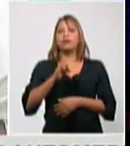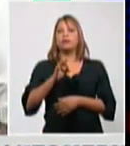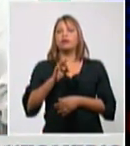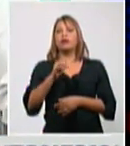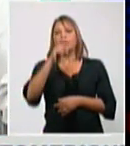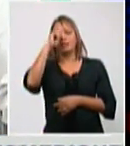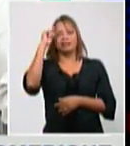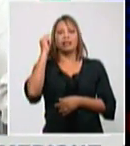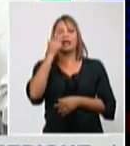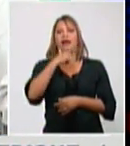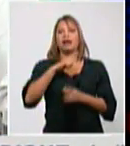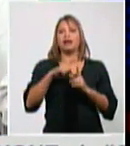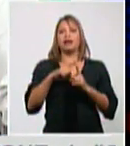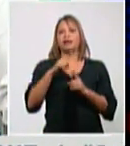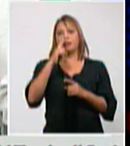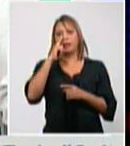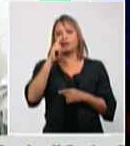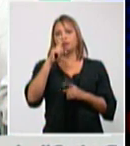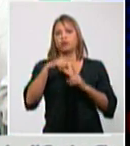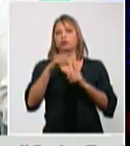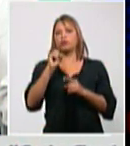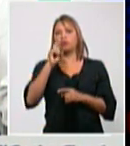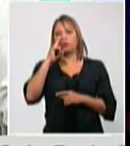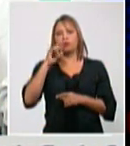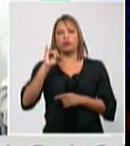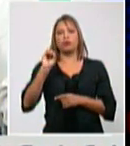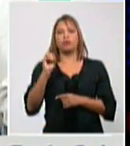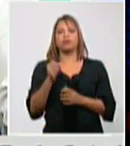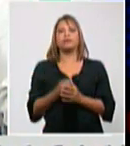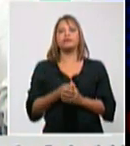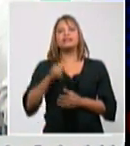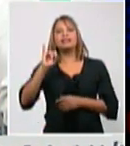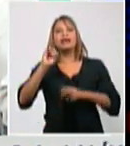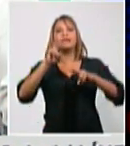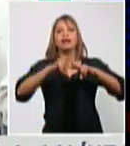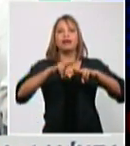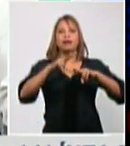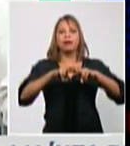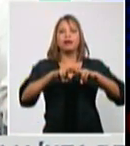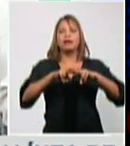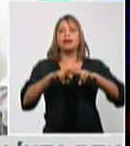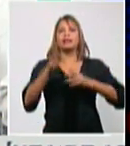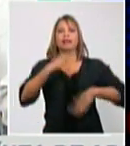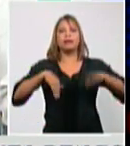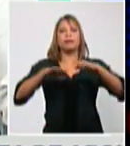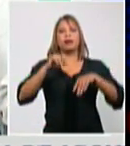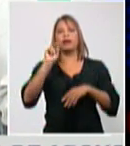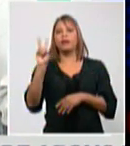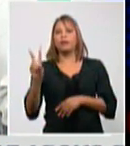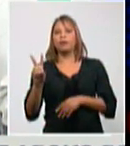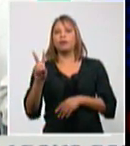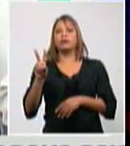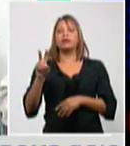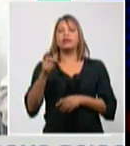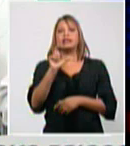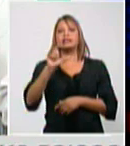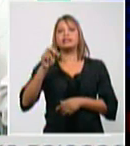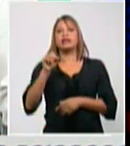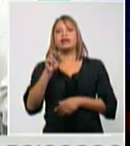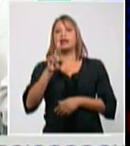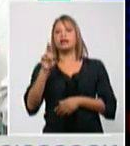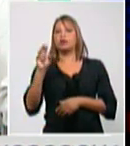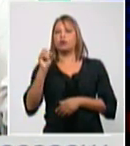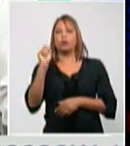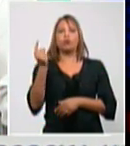son de la provincia de La Habana de los municipios Playa 2 Cerro 1 San Miguel del Padrón 1